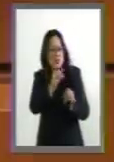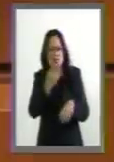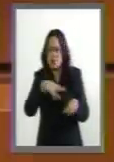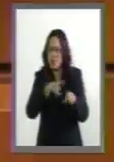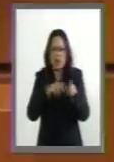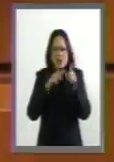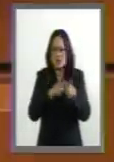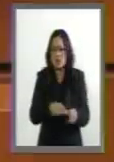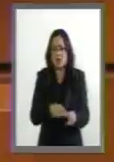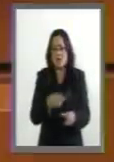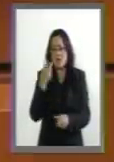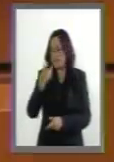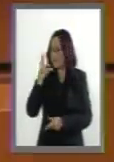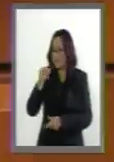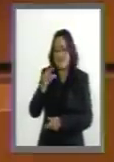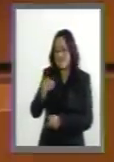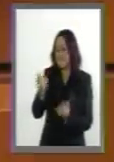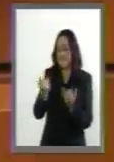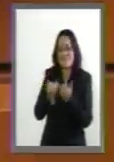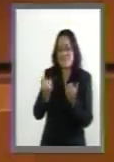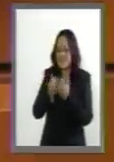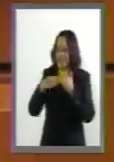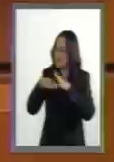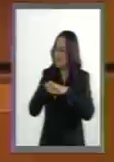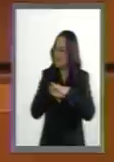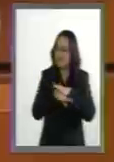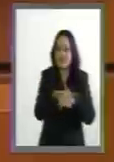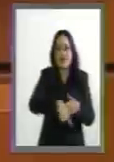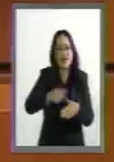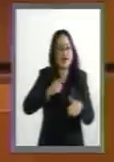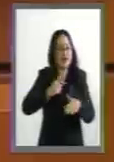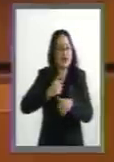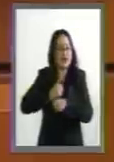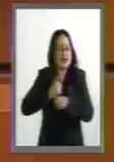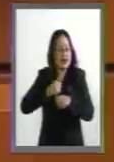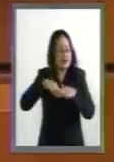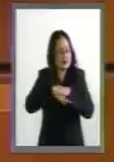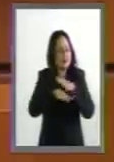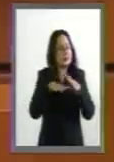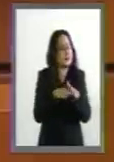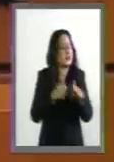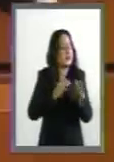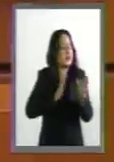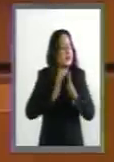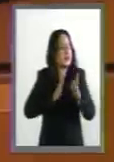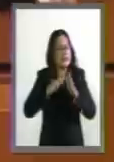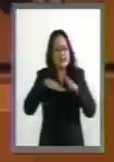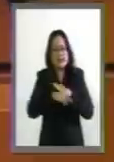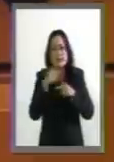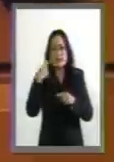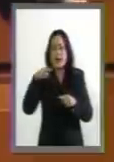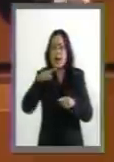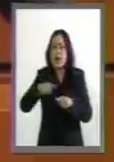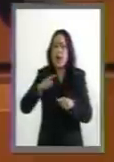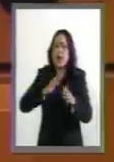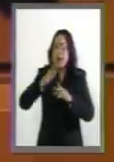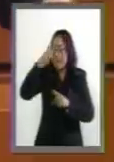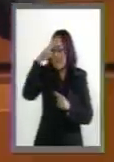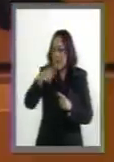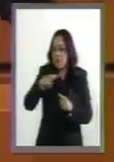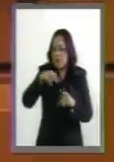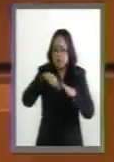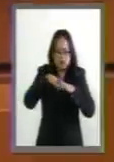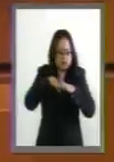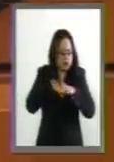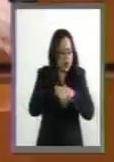militarización de los puertos mexicanos y van hacia la regularización de la ocupación del ejército mexicano del